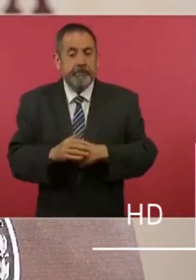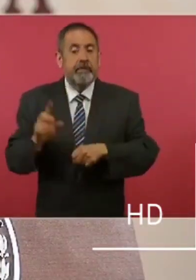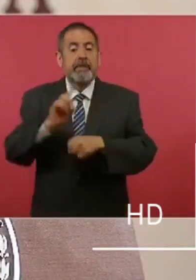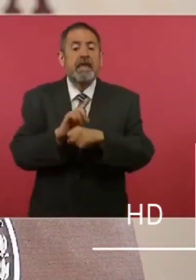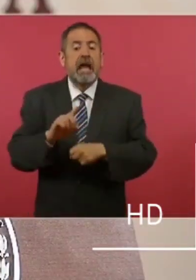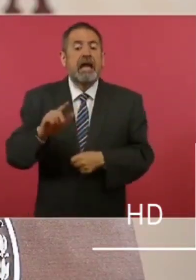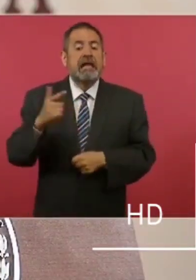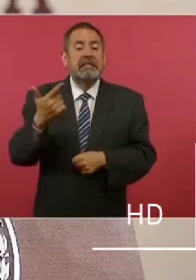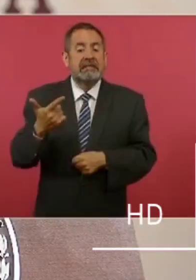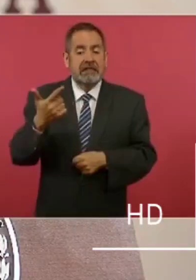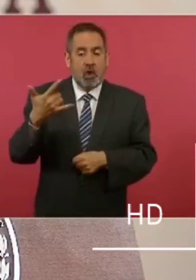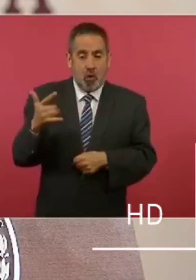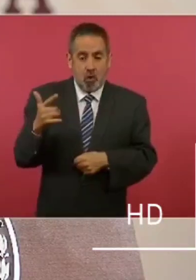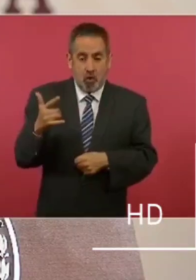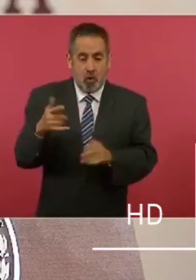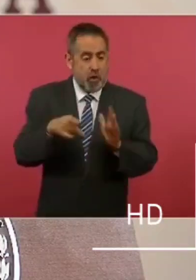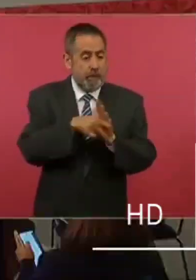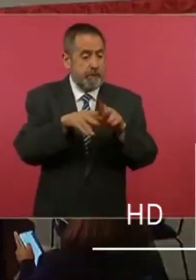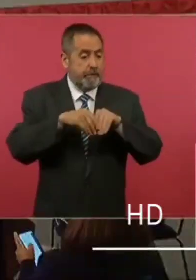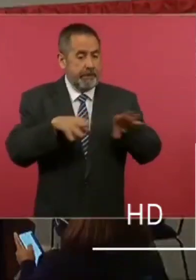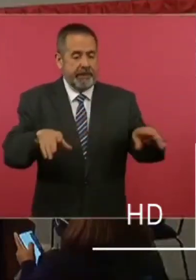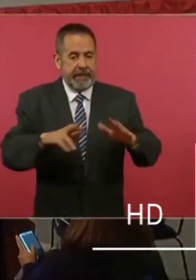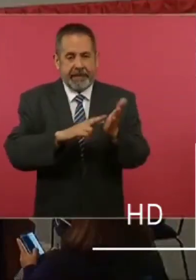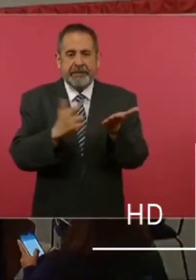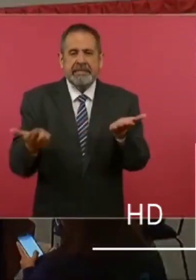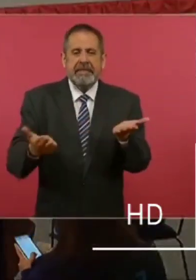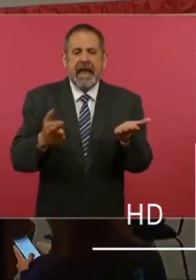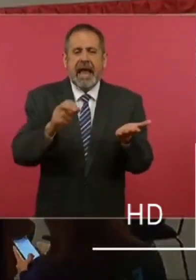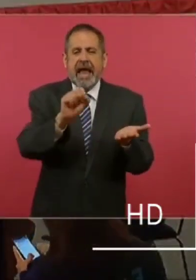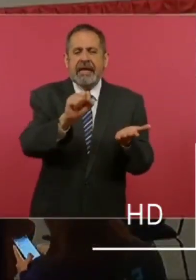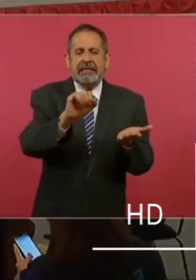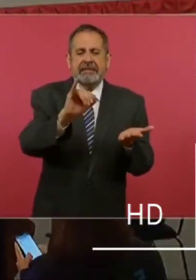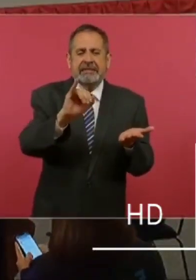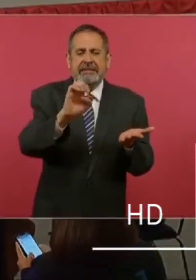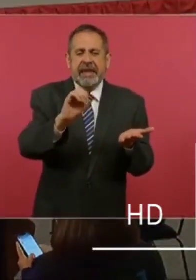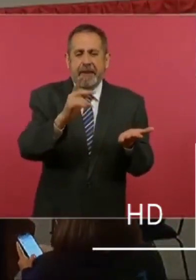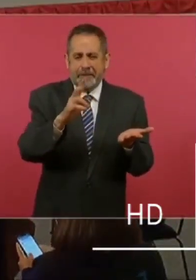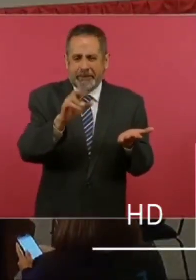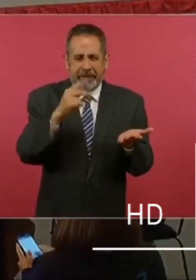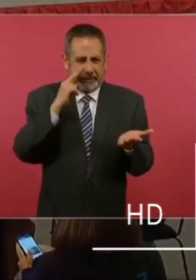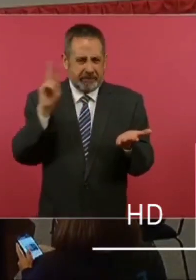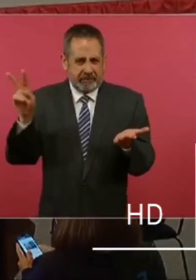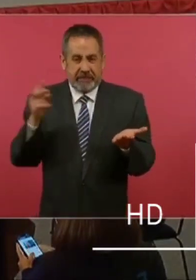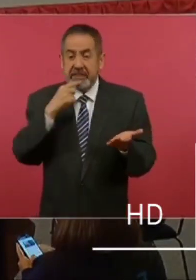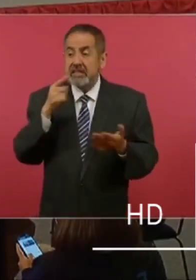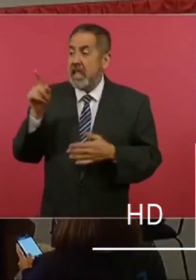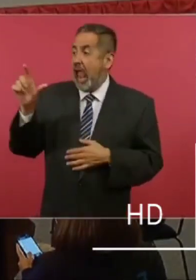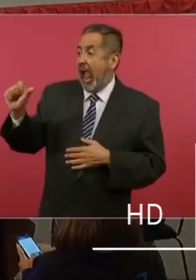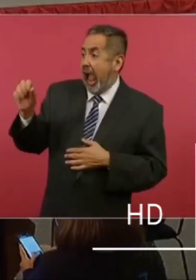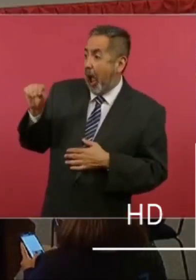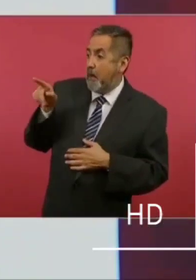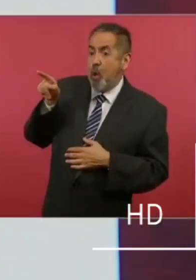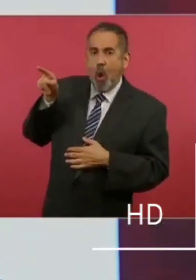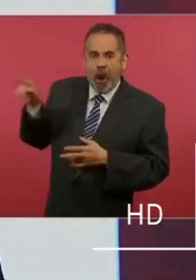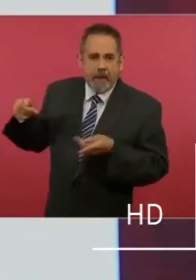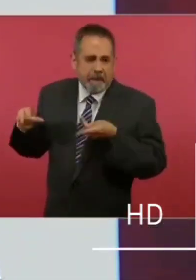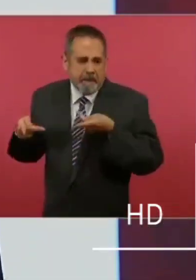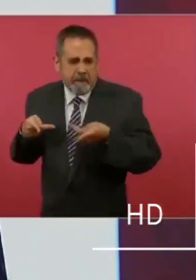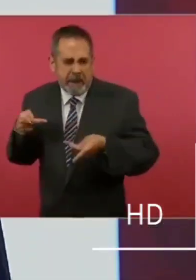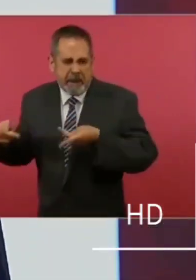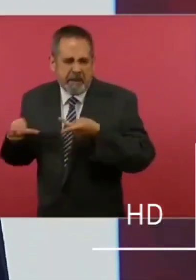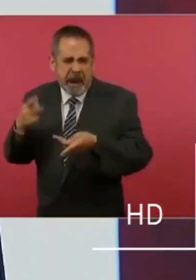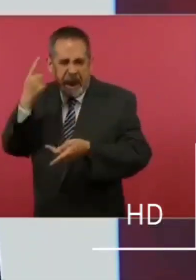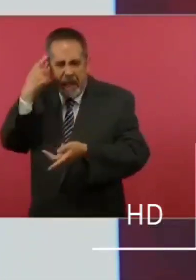día 7 de julio, en la portada de la revista Siempre, como vemos aquí en la pantalla, se lee AMLO crea condiciones para un